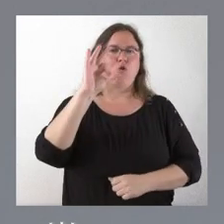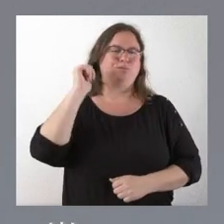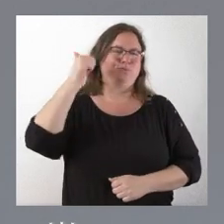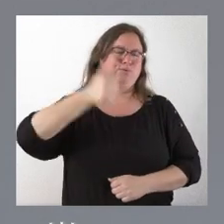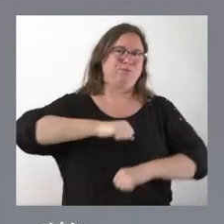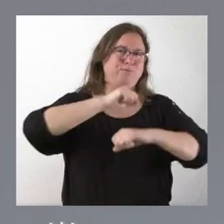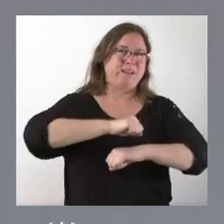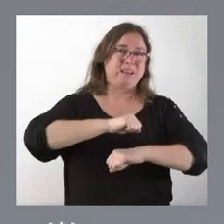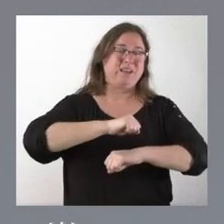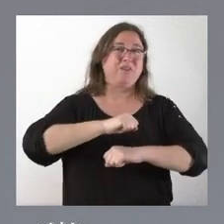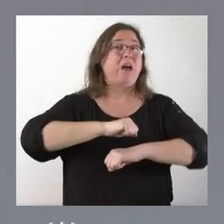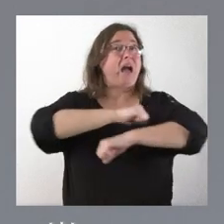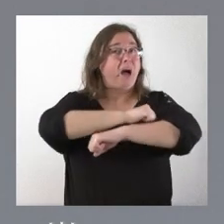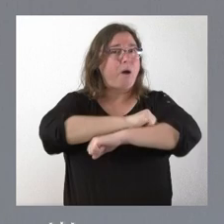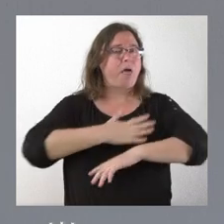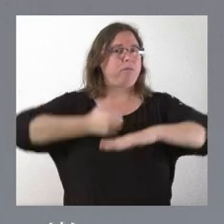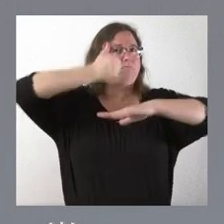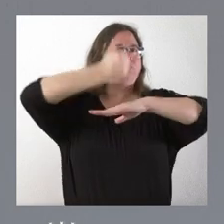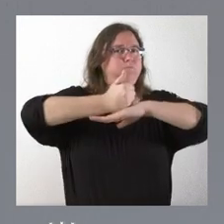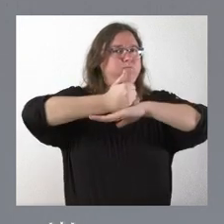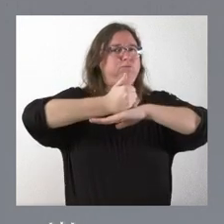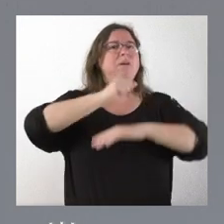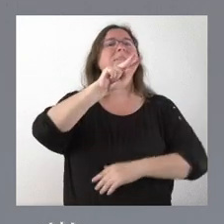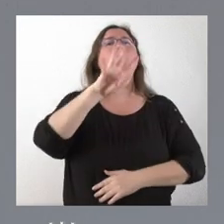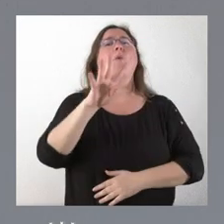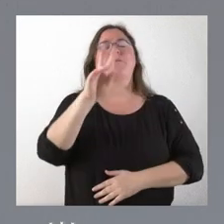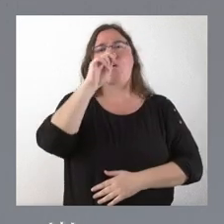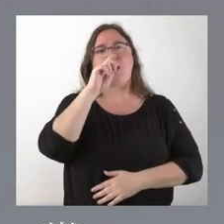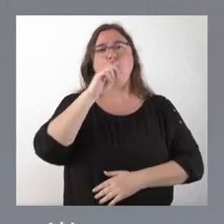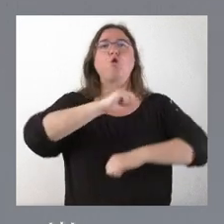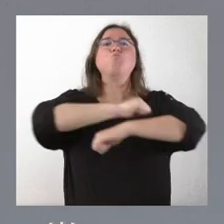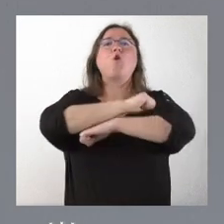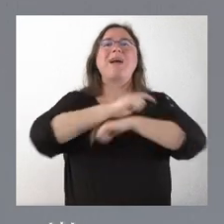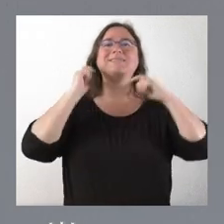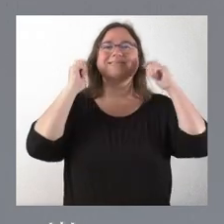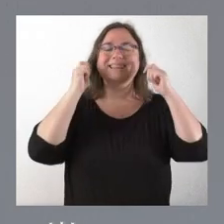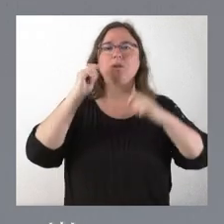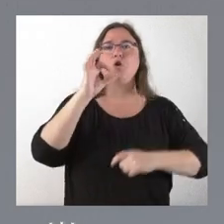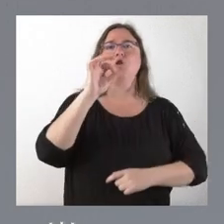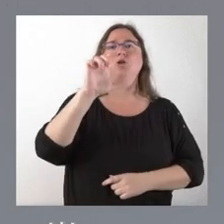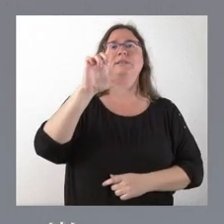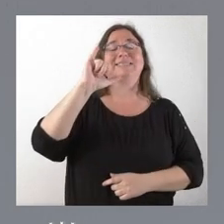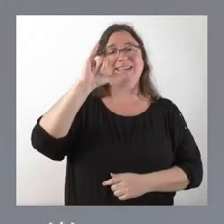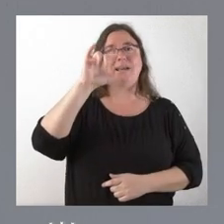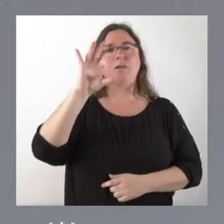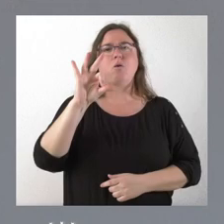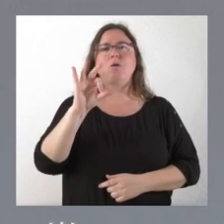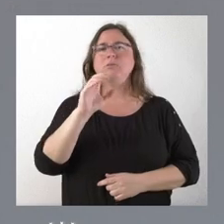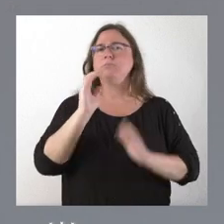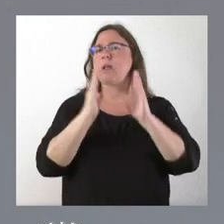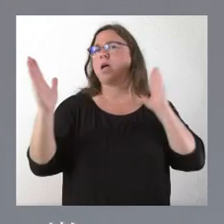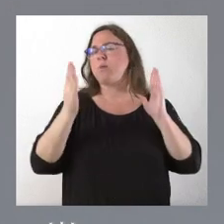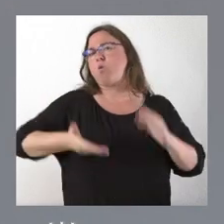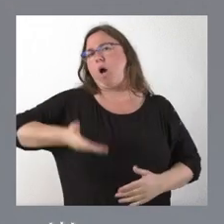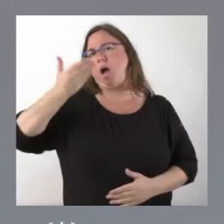24 años estuvo al frente del monasterio de Silos y fueron años verdaderamente muy importantes